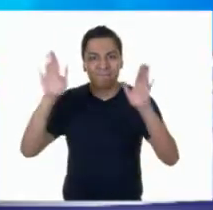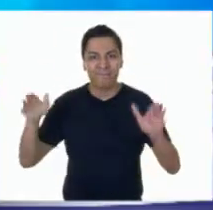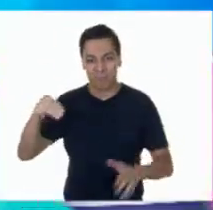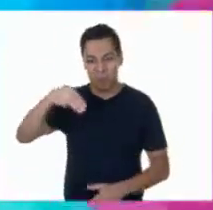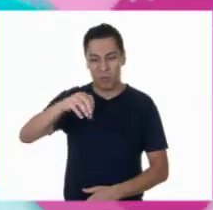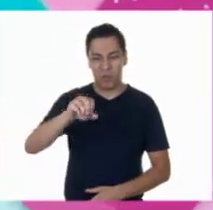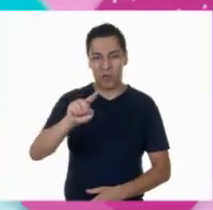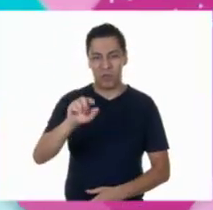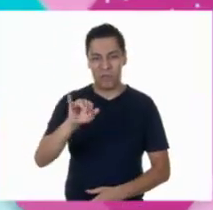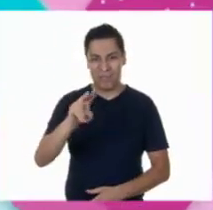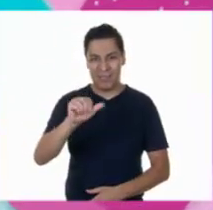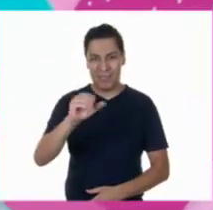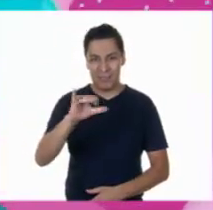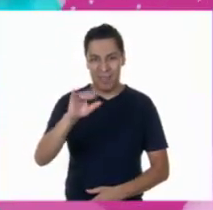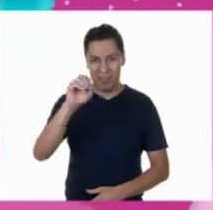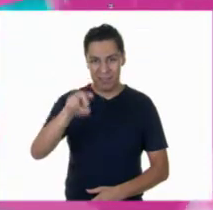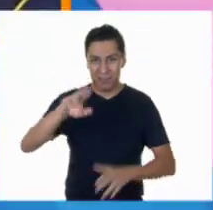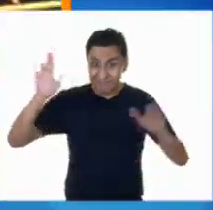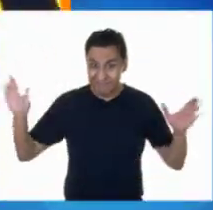comportamiento esta herramienta?